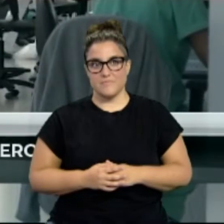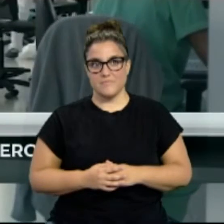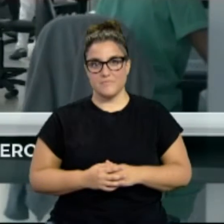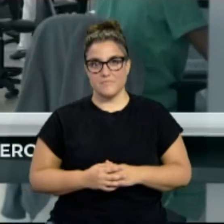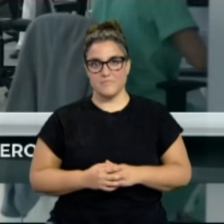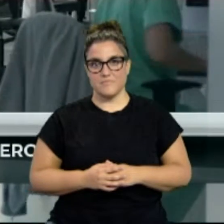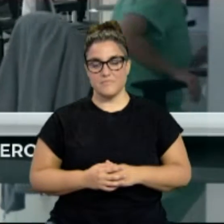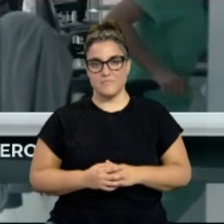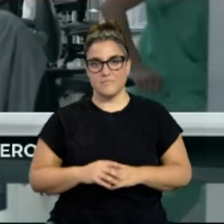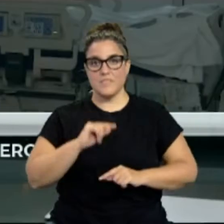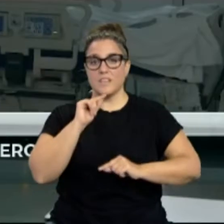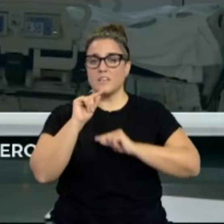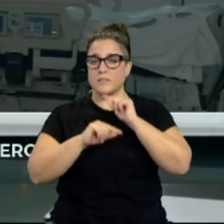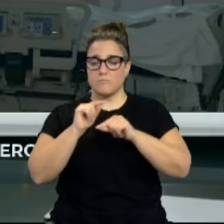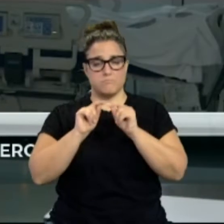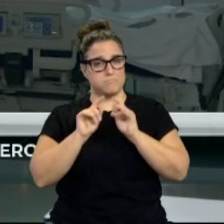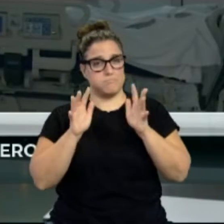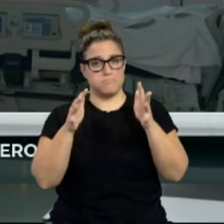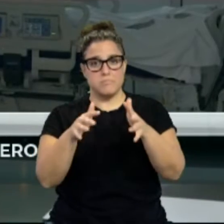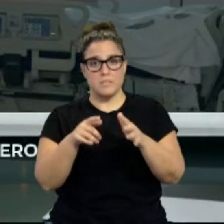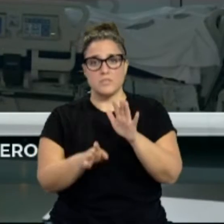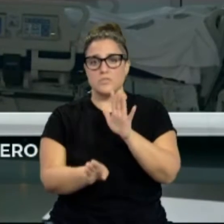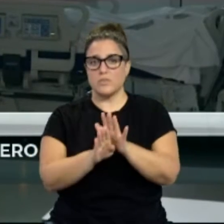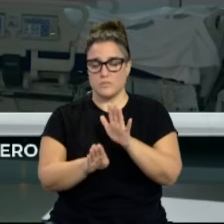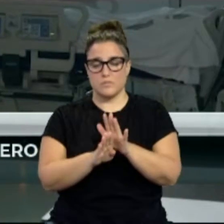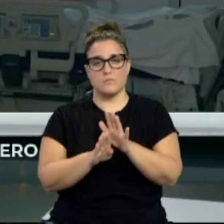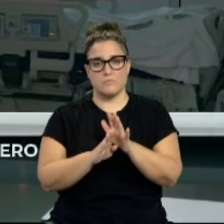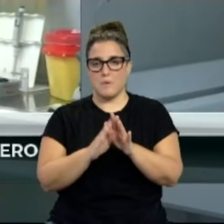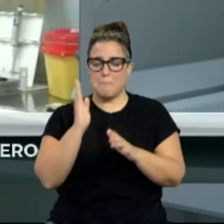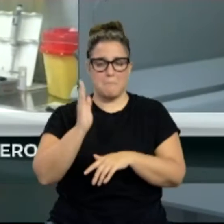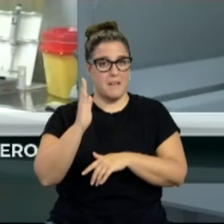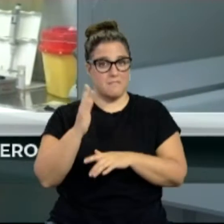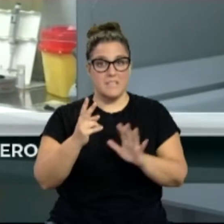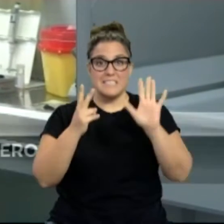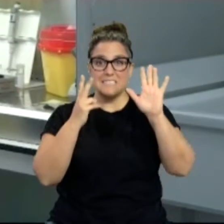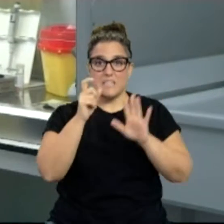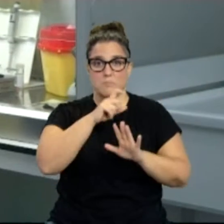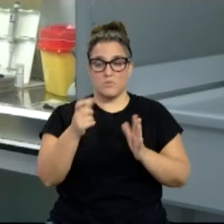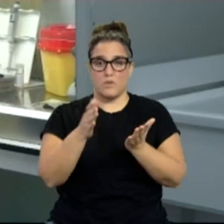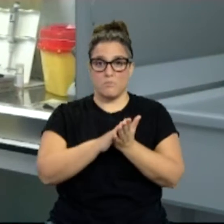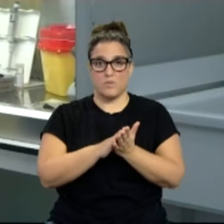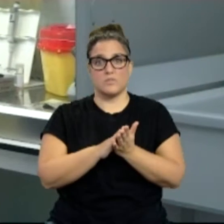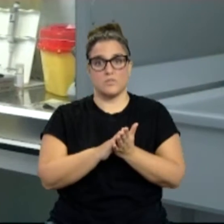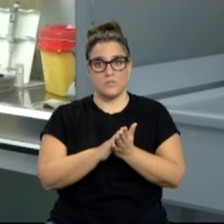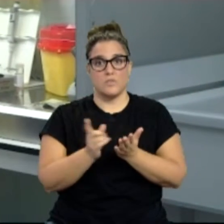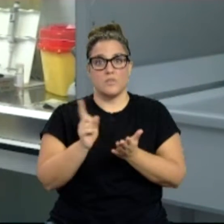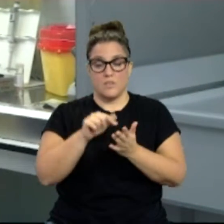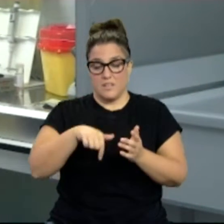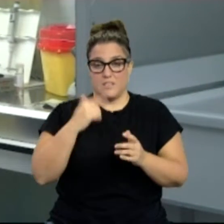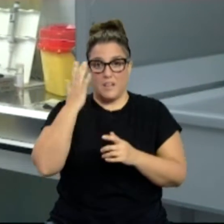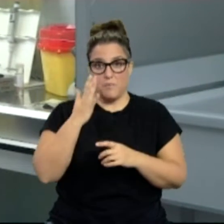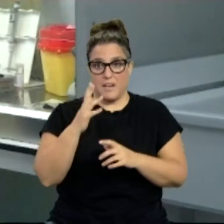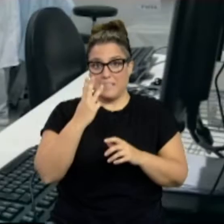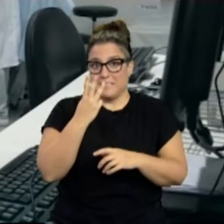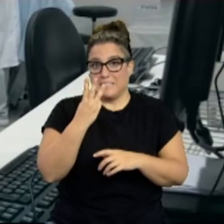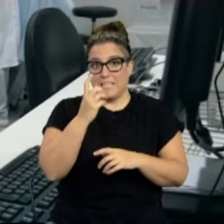La pandemia sigue golpeando con siete nuevos fallecidos en Navarra. Tres en las últimas horas. El mismo día